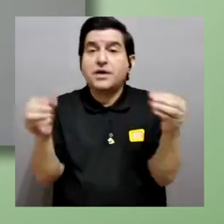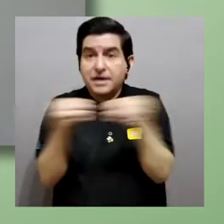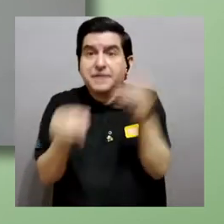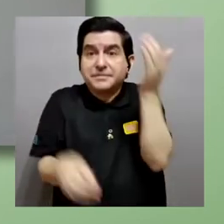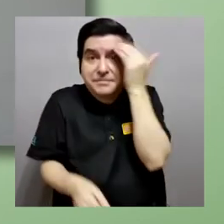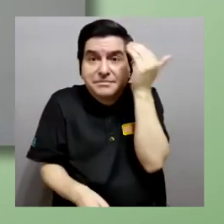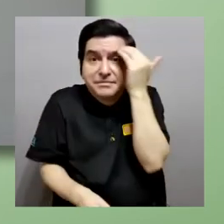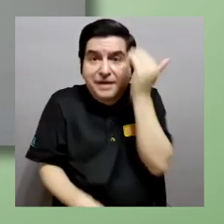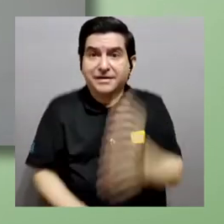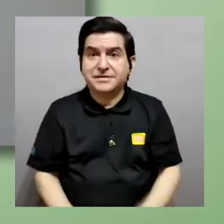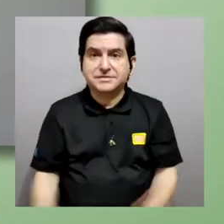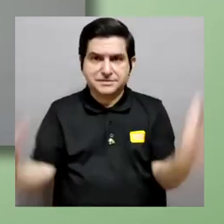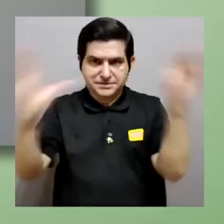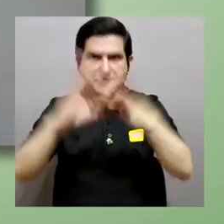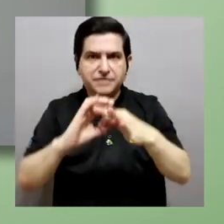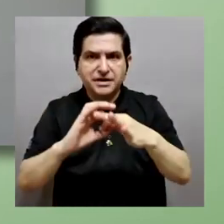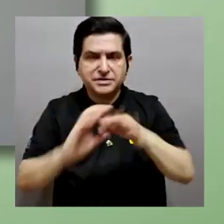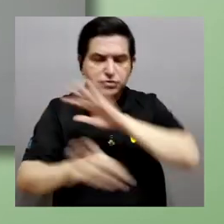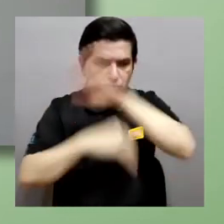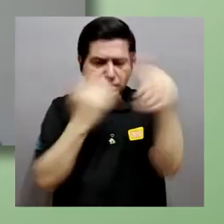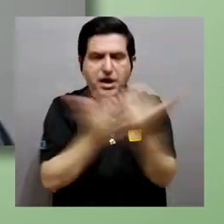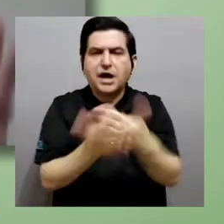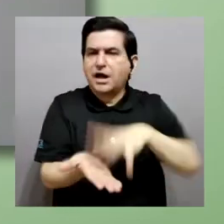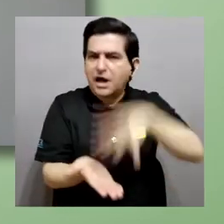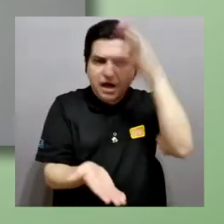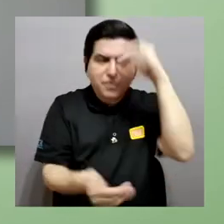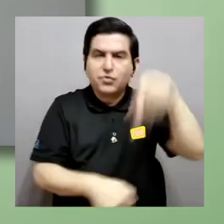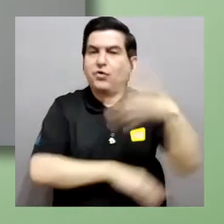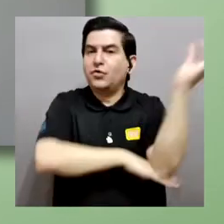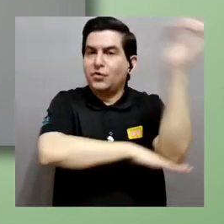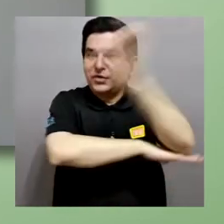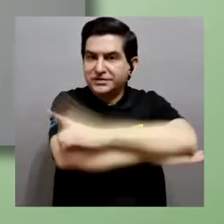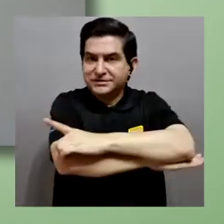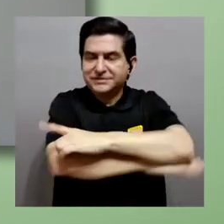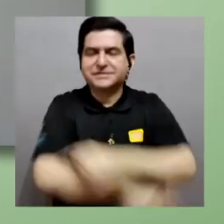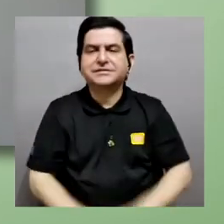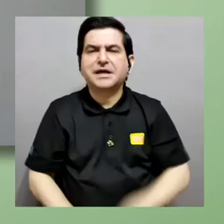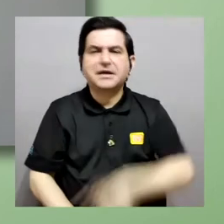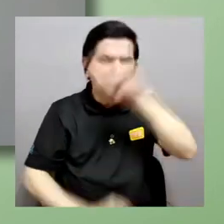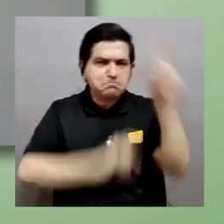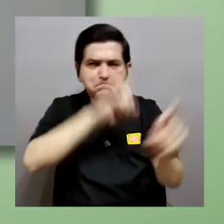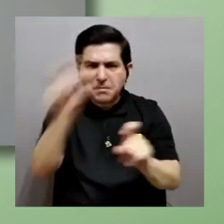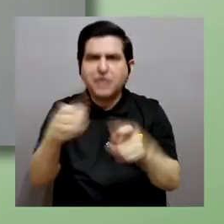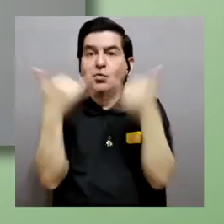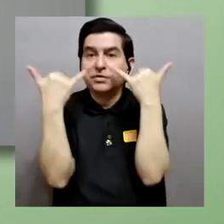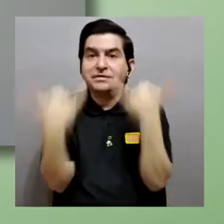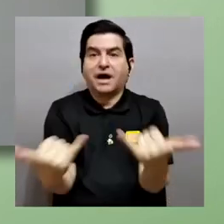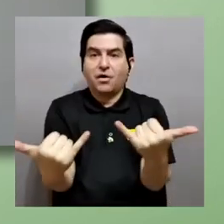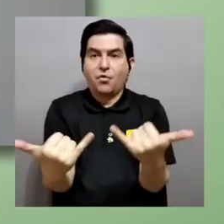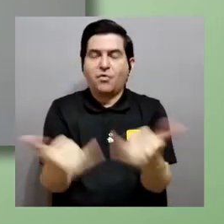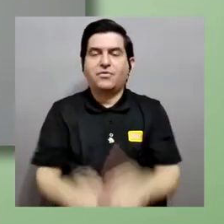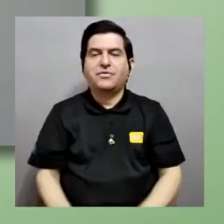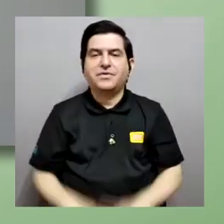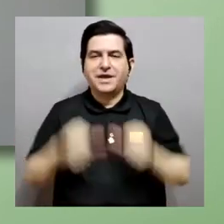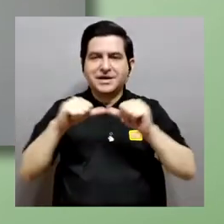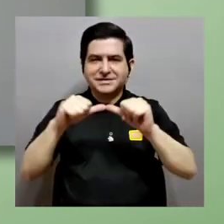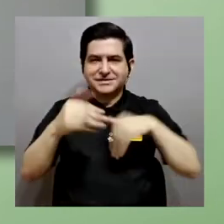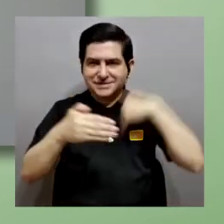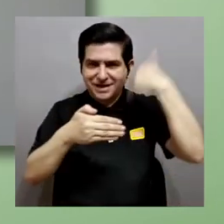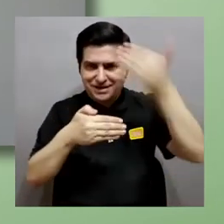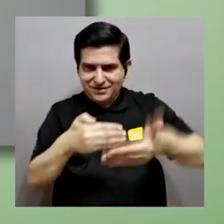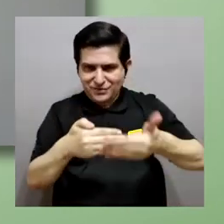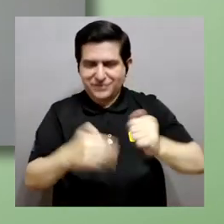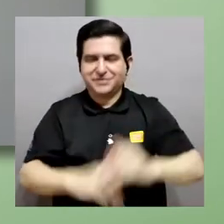quiere saber algo más acerca de pues todo lo que hemos aprendido el día de hoy haga sus preguntas en este momento y ya